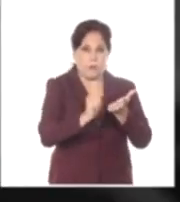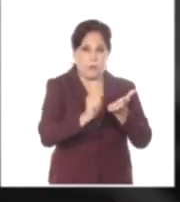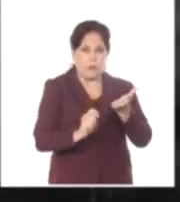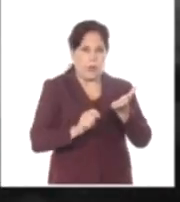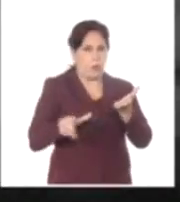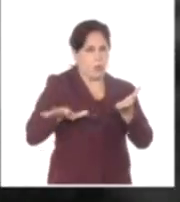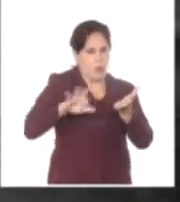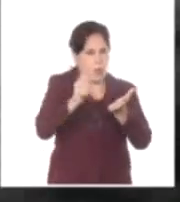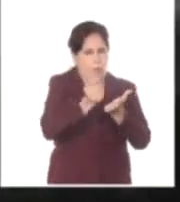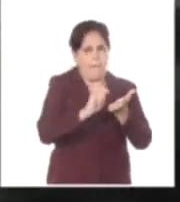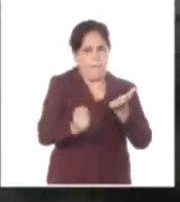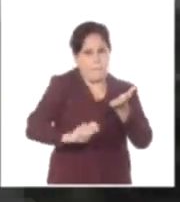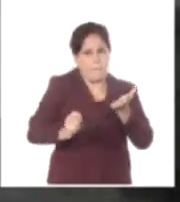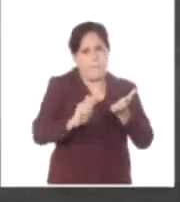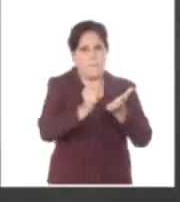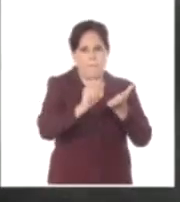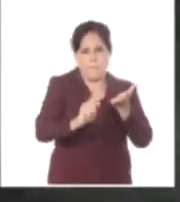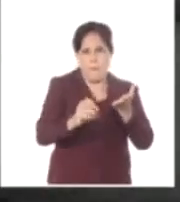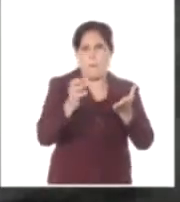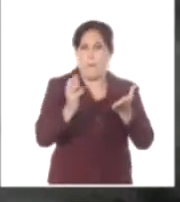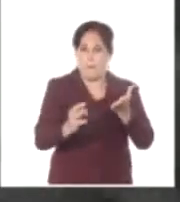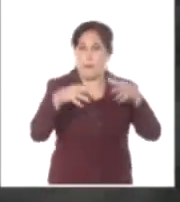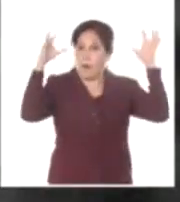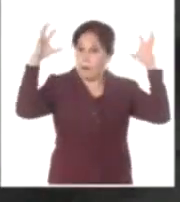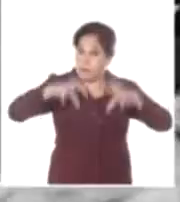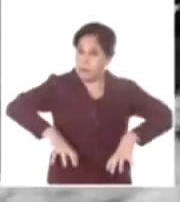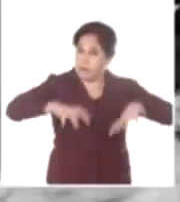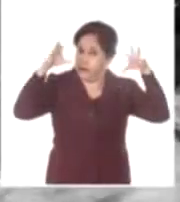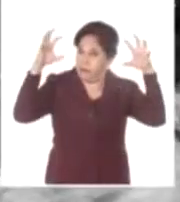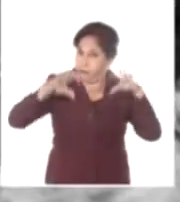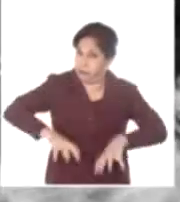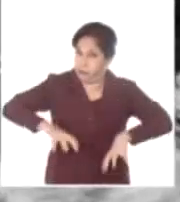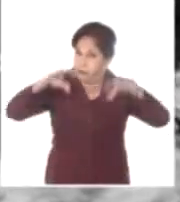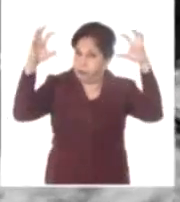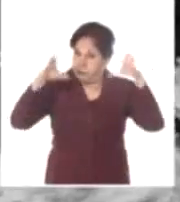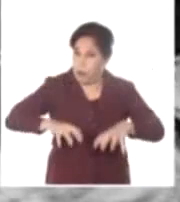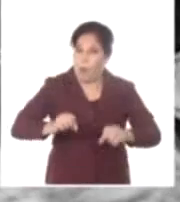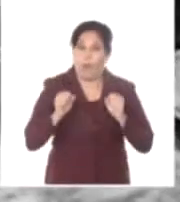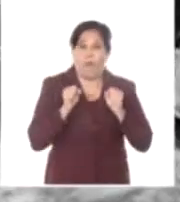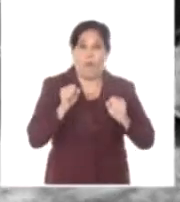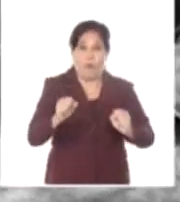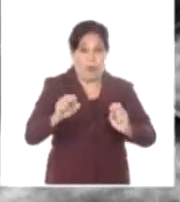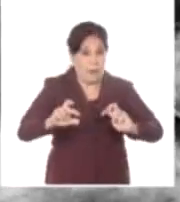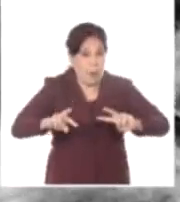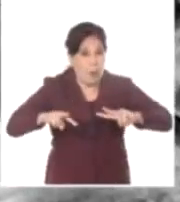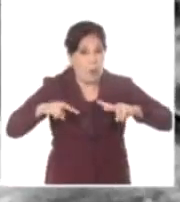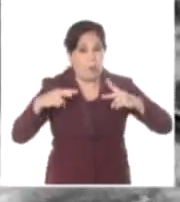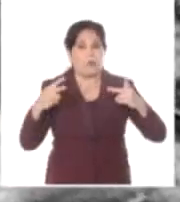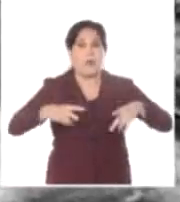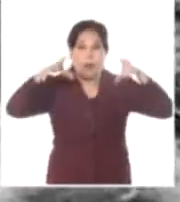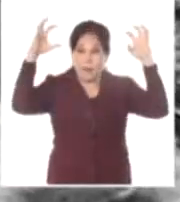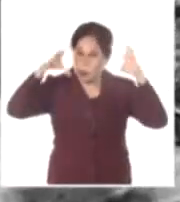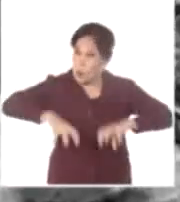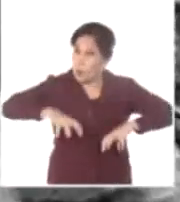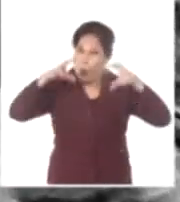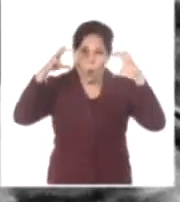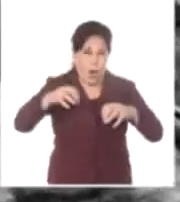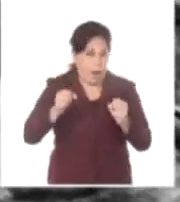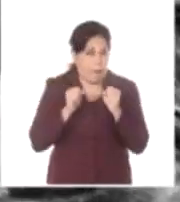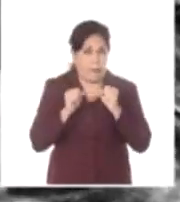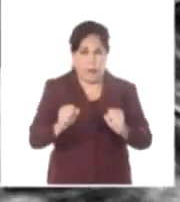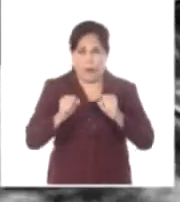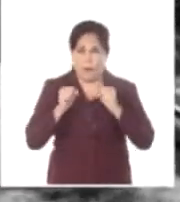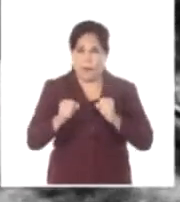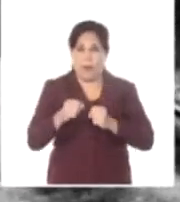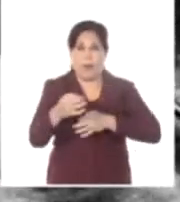campaña aquella noche. Llueve grueso, dice, y reitera, más chubasco. La